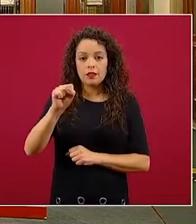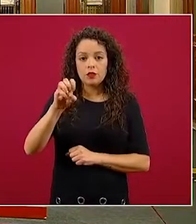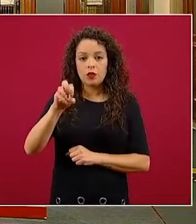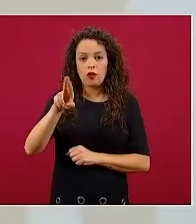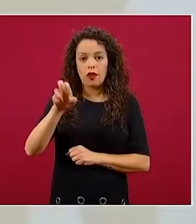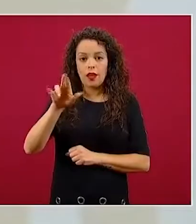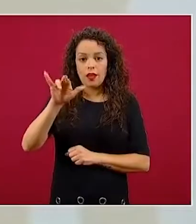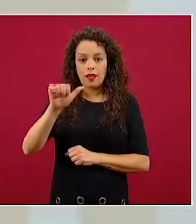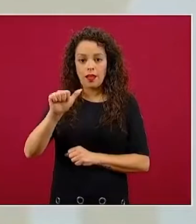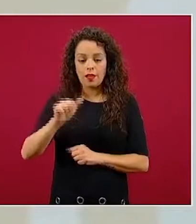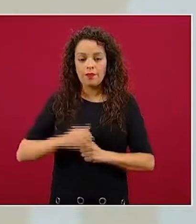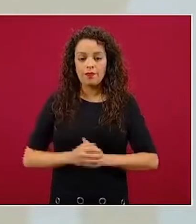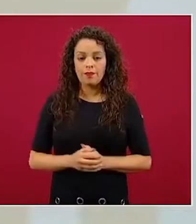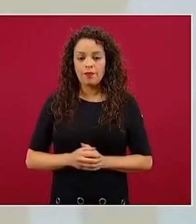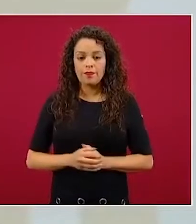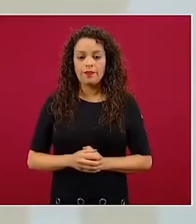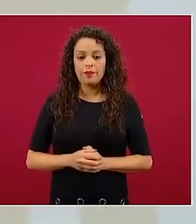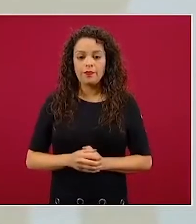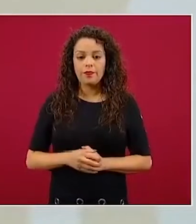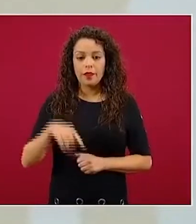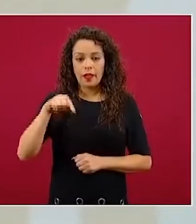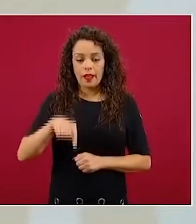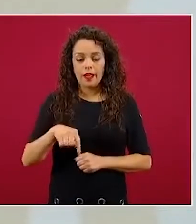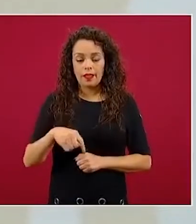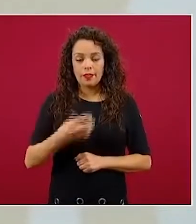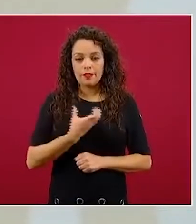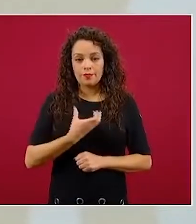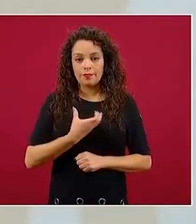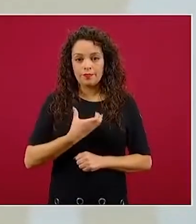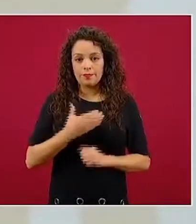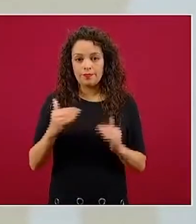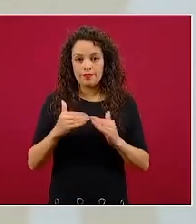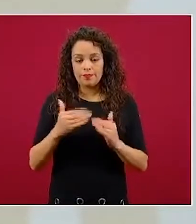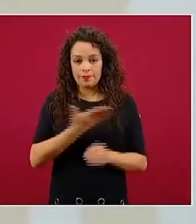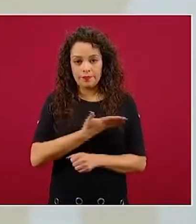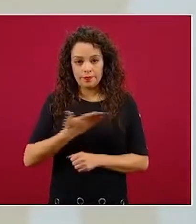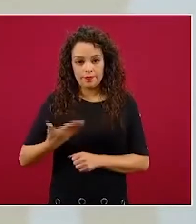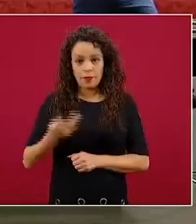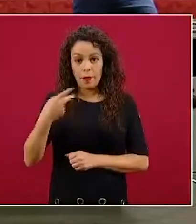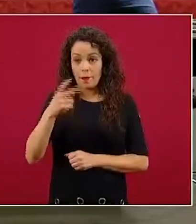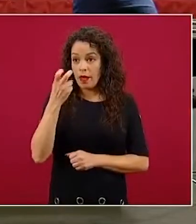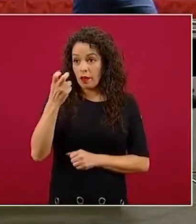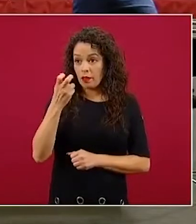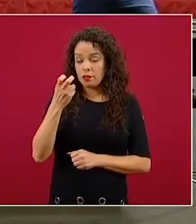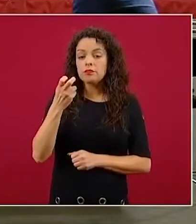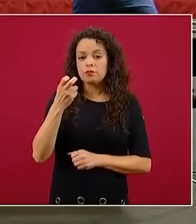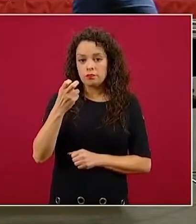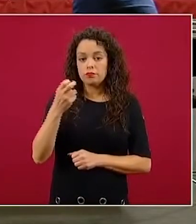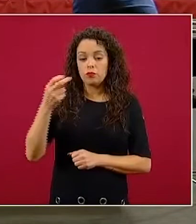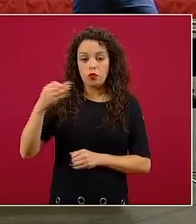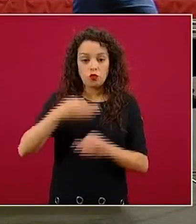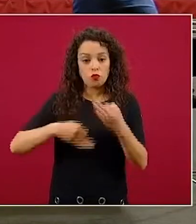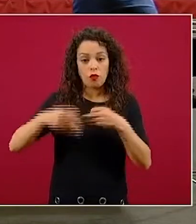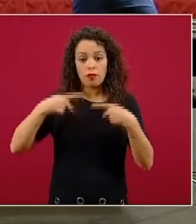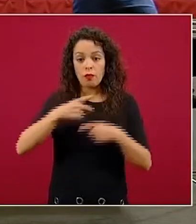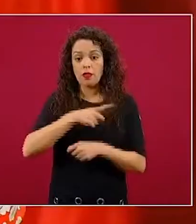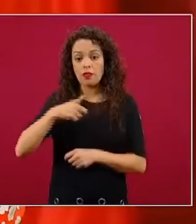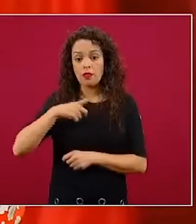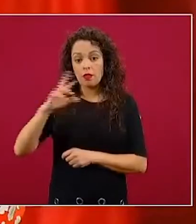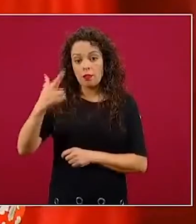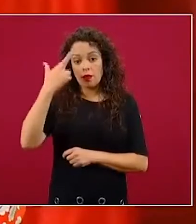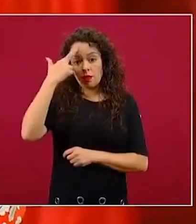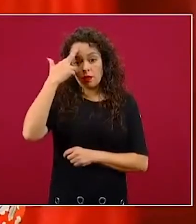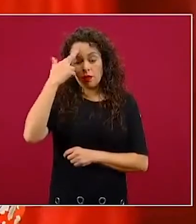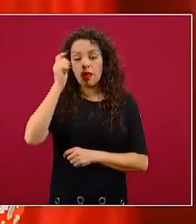aplauso también nos recuerda que para apoyar de manera solidaria a todos esos trabajadores debemos